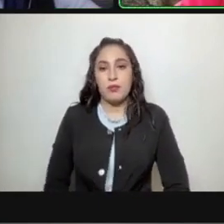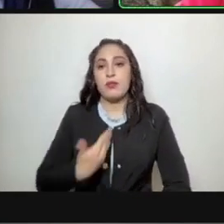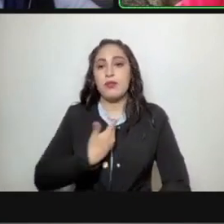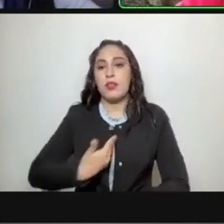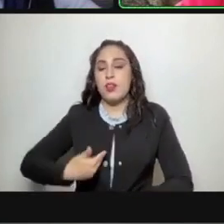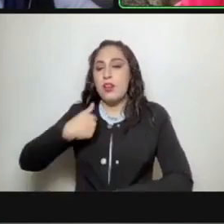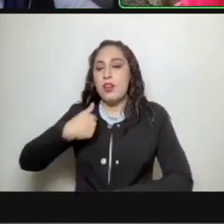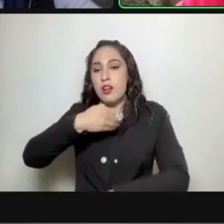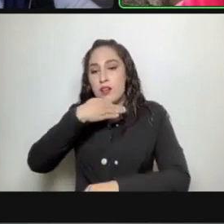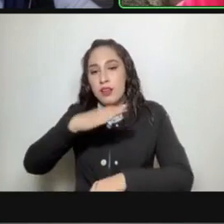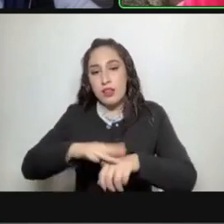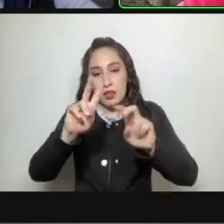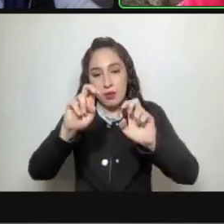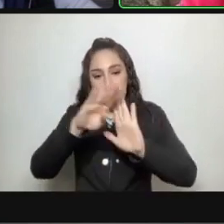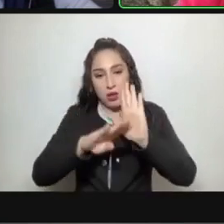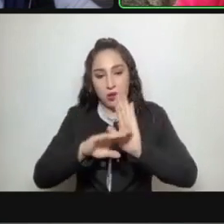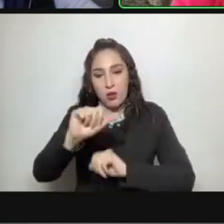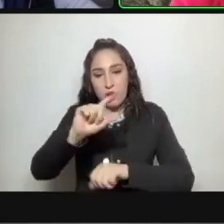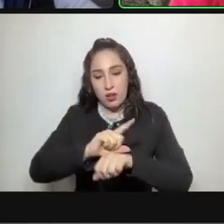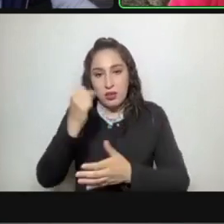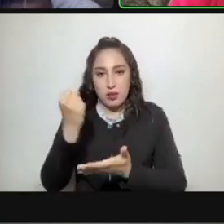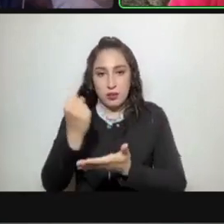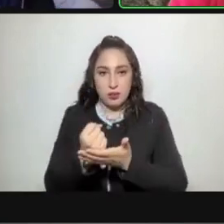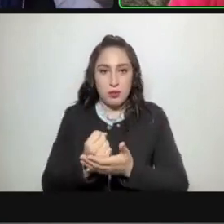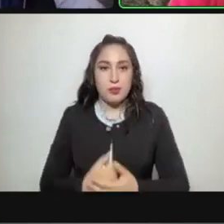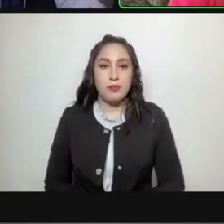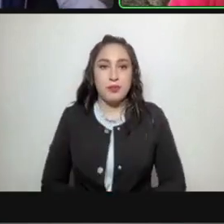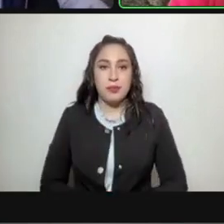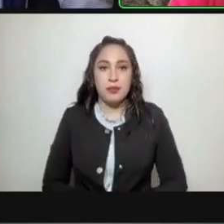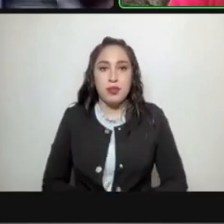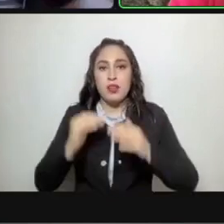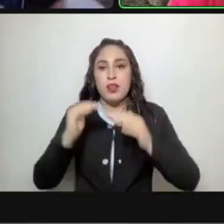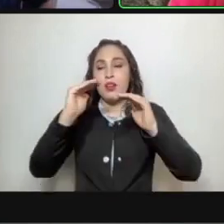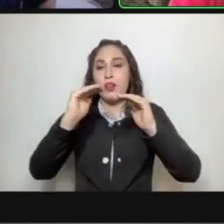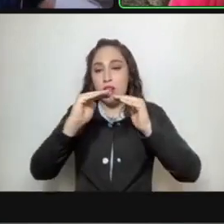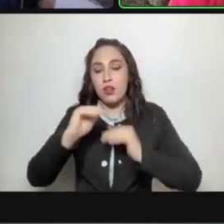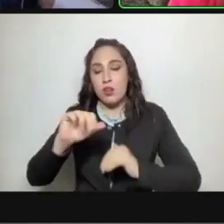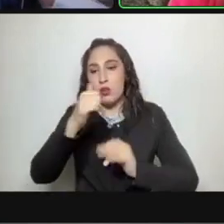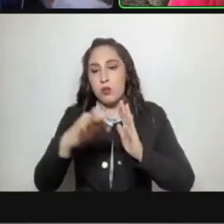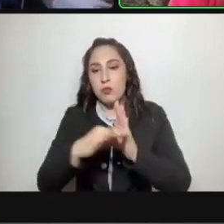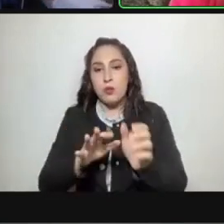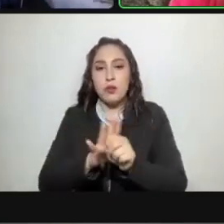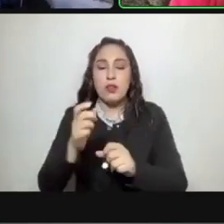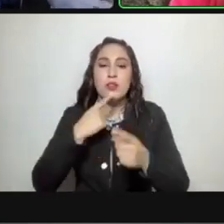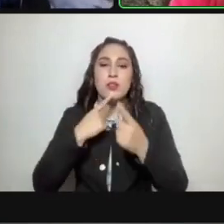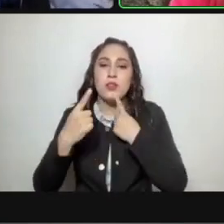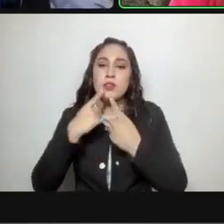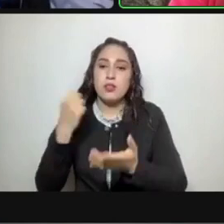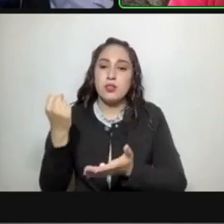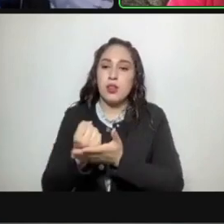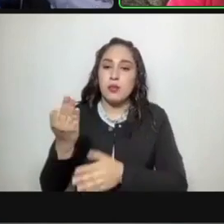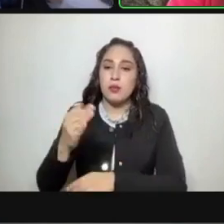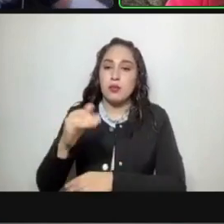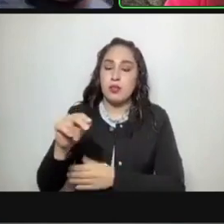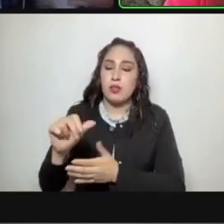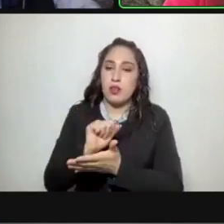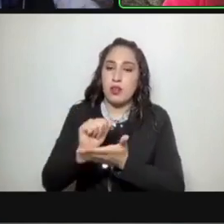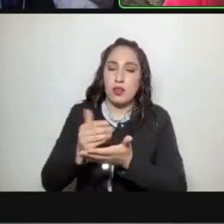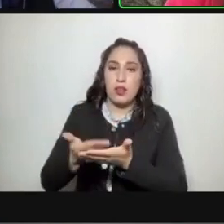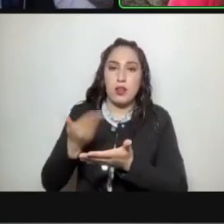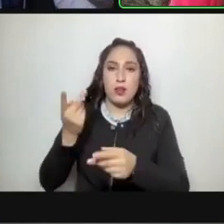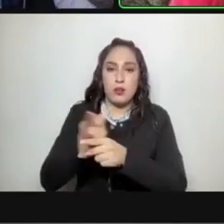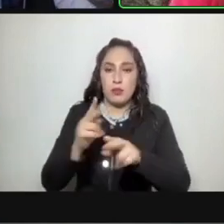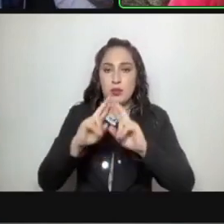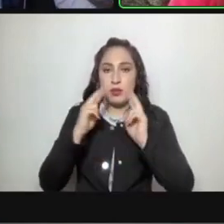Muchas gracias. El siguiente punto en el orden del día es la lectura y en su caso aprobación del acta de la quinta sesión ordinaria